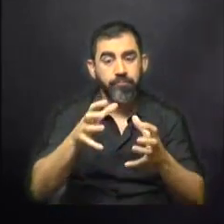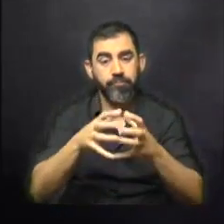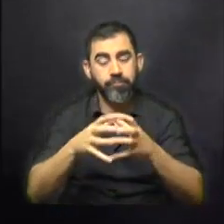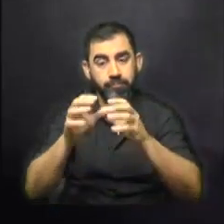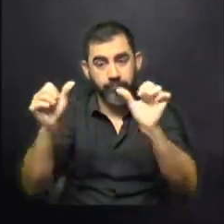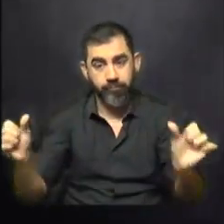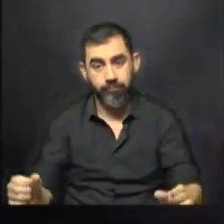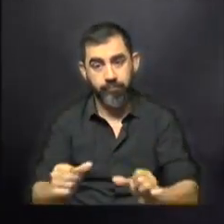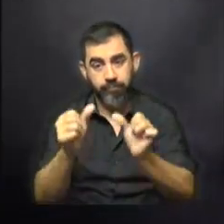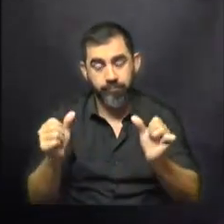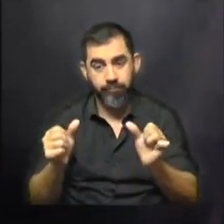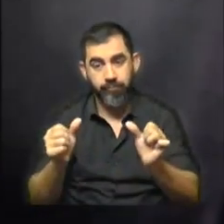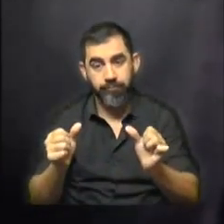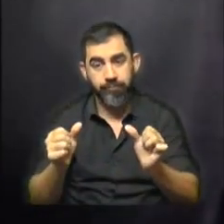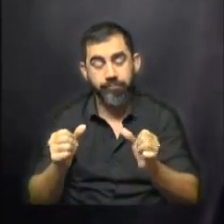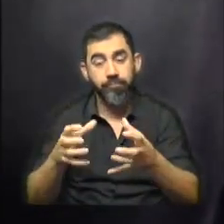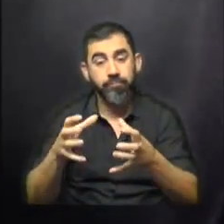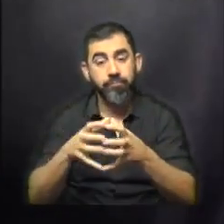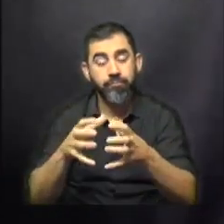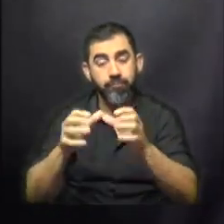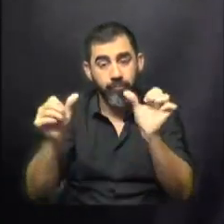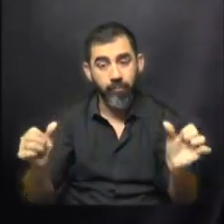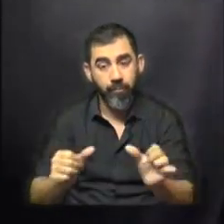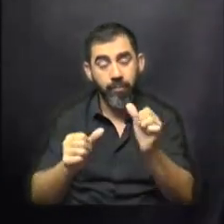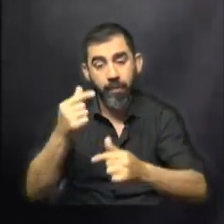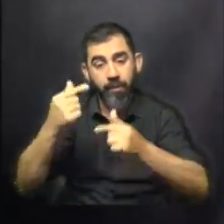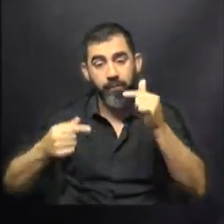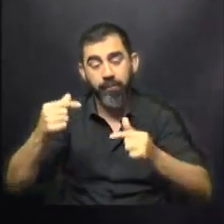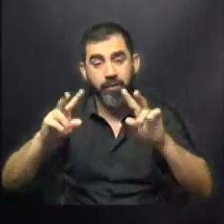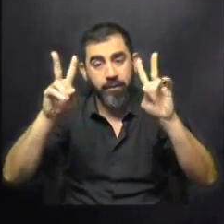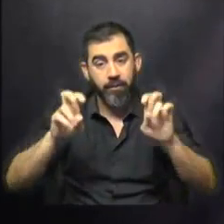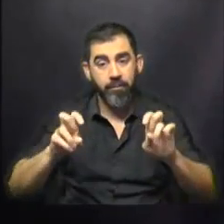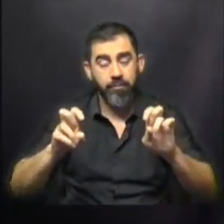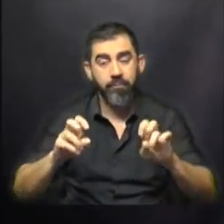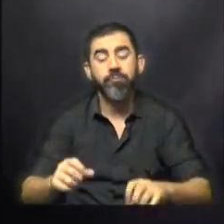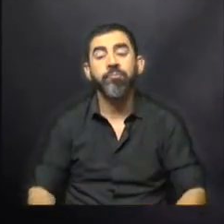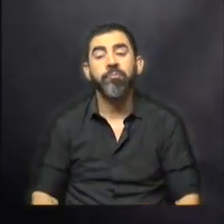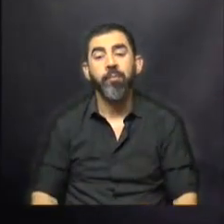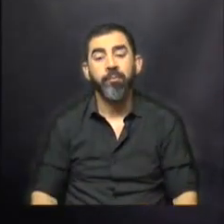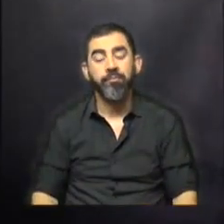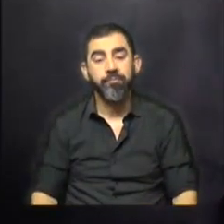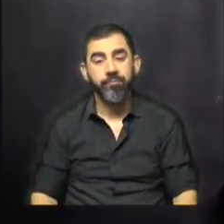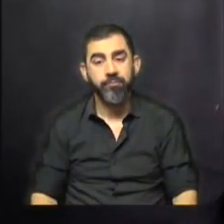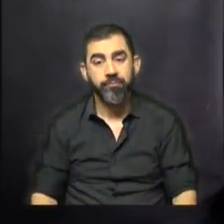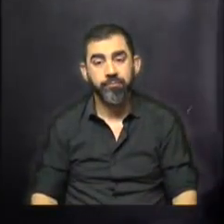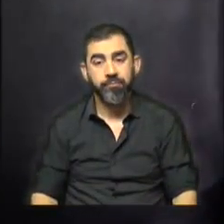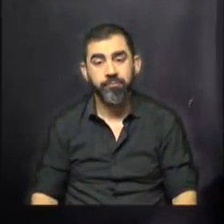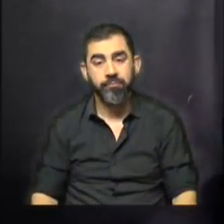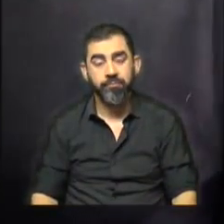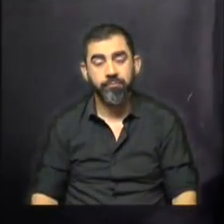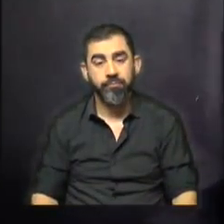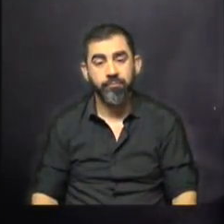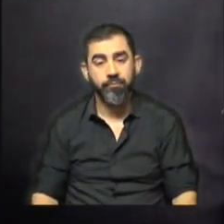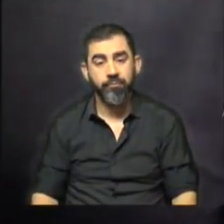de actividad, a la interna de los sectores de actividad y entre los distintos componentes de la demanda o del crecimiento. Esto que